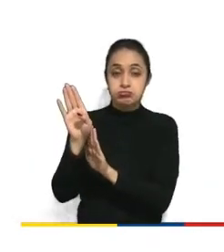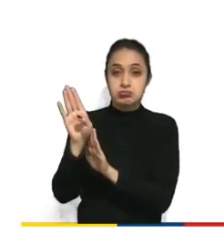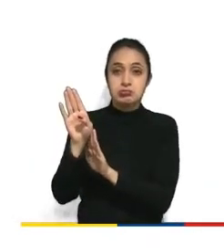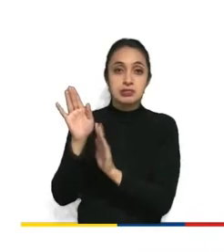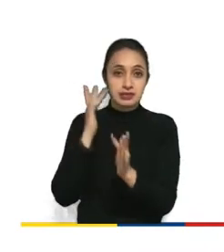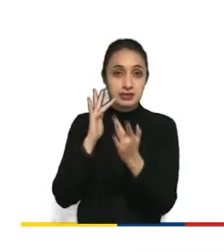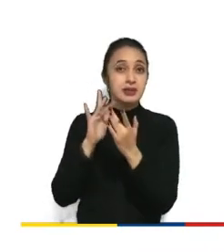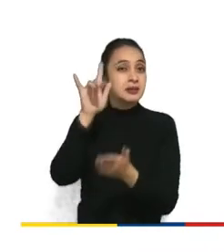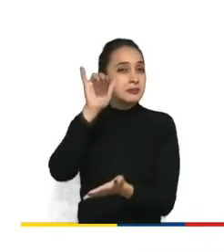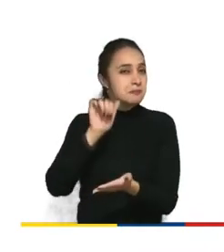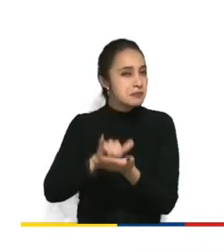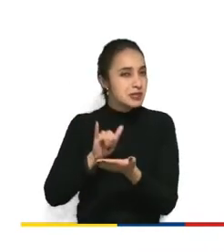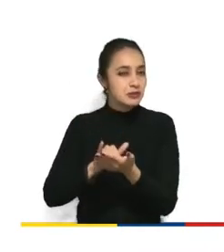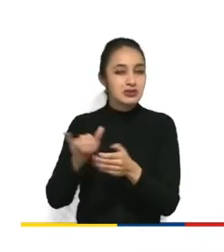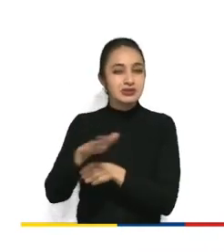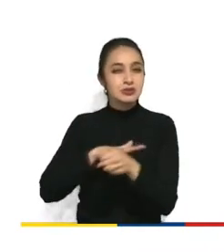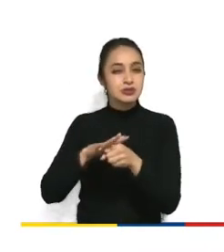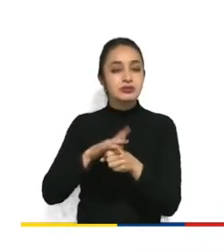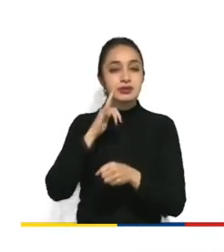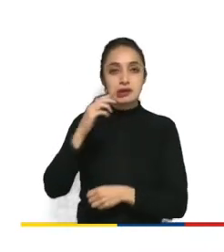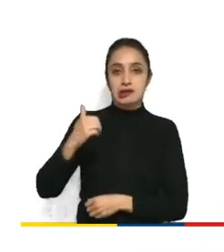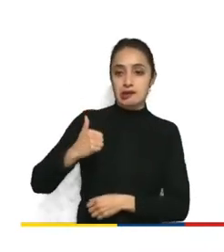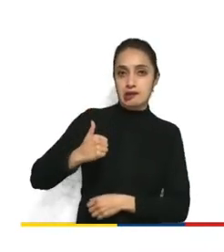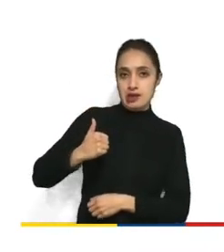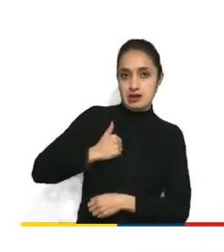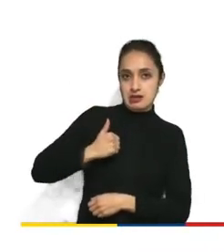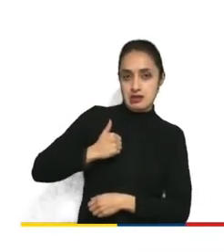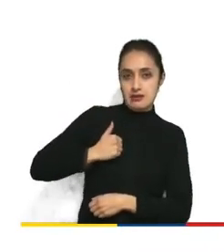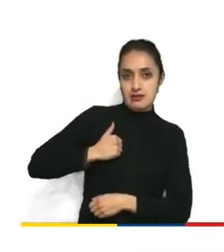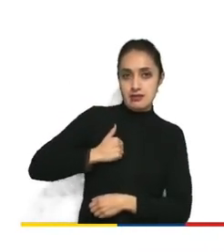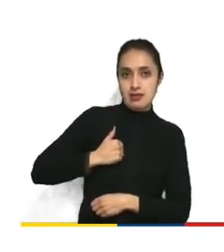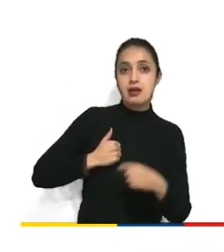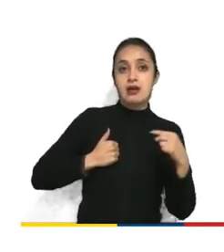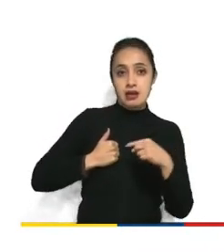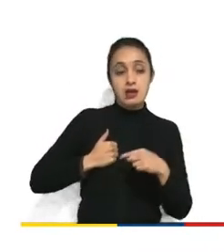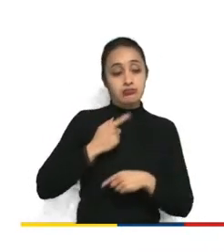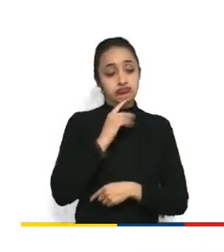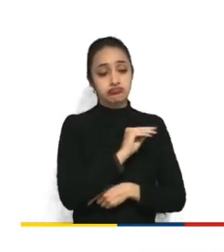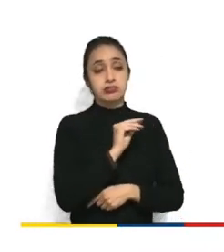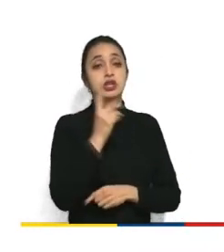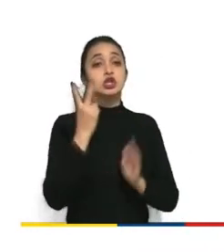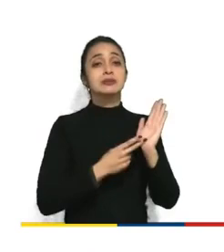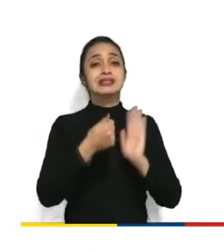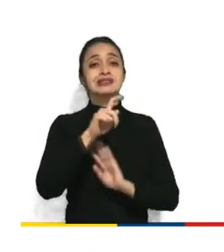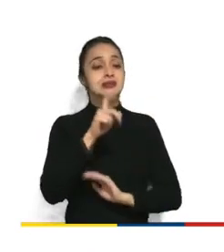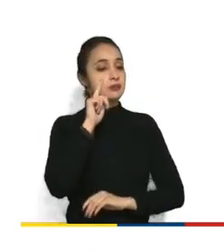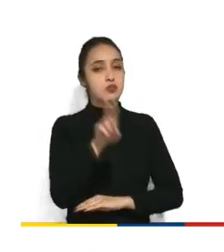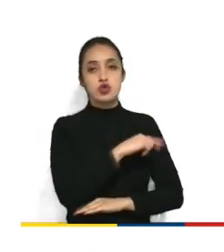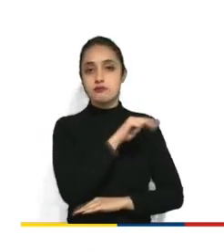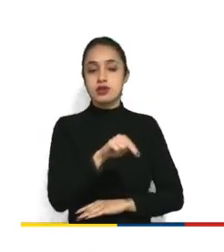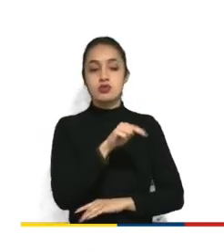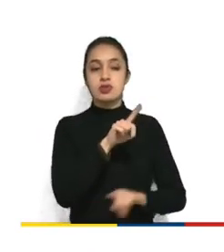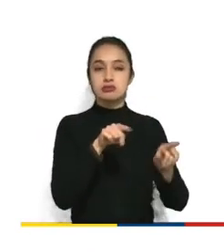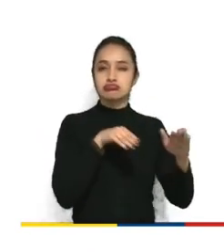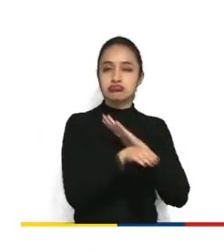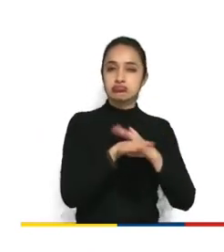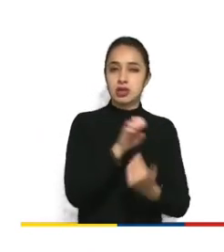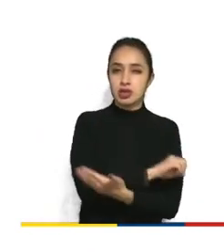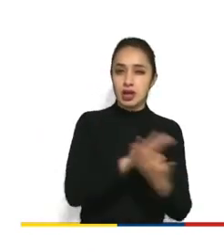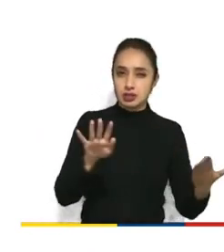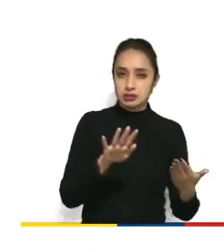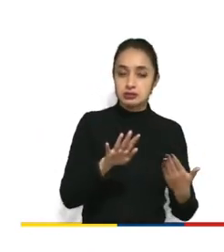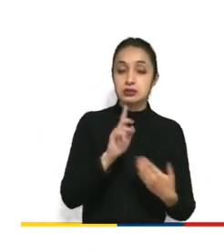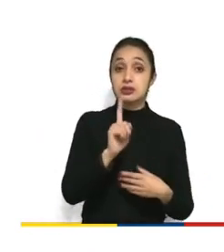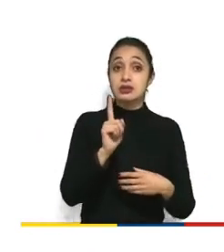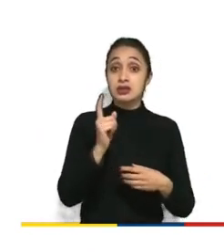ocurrió en Canadá cuando prohibieron el Zero Rating en 2017. Los precios del